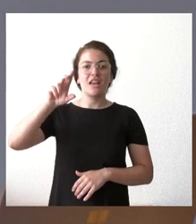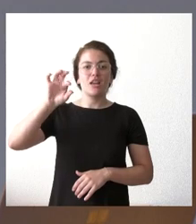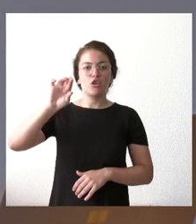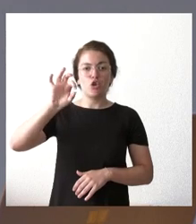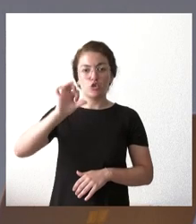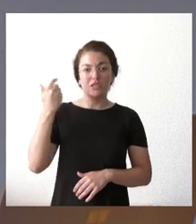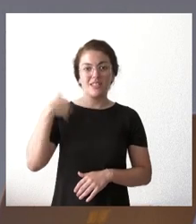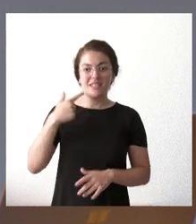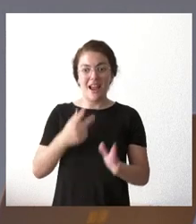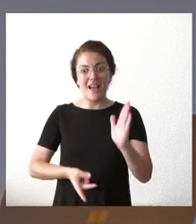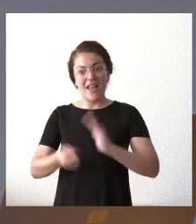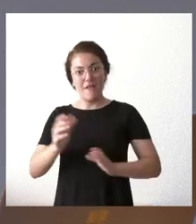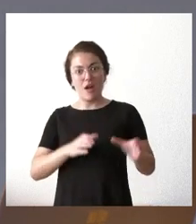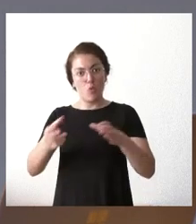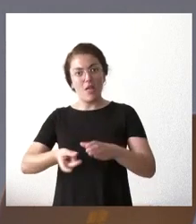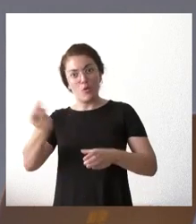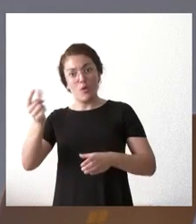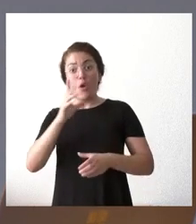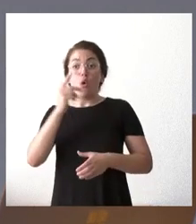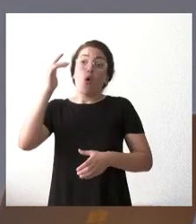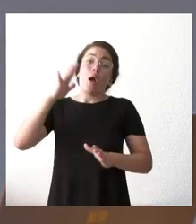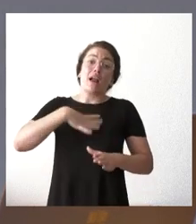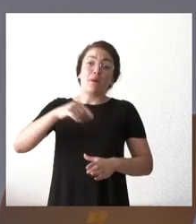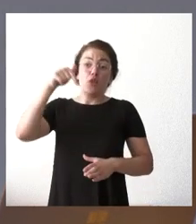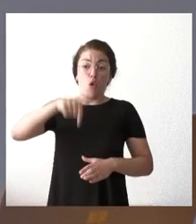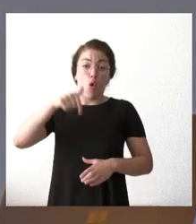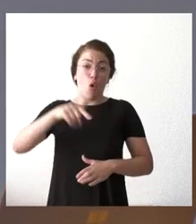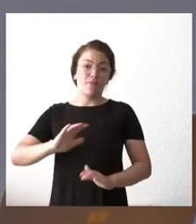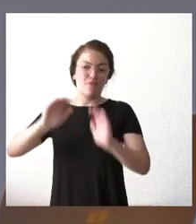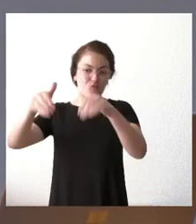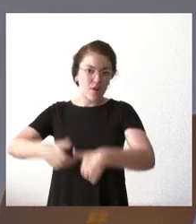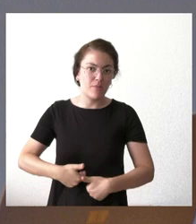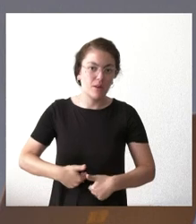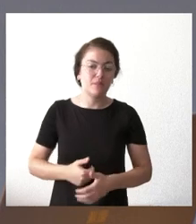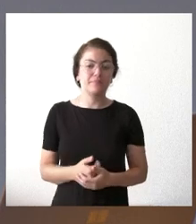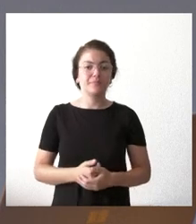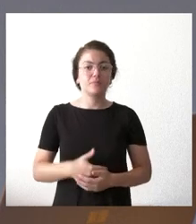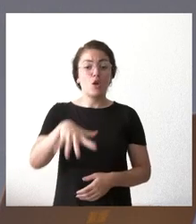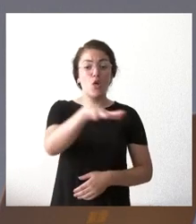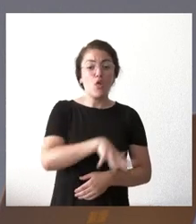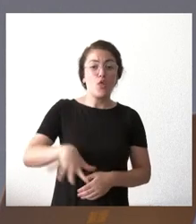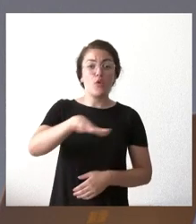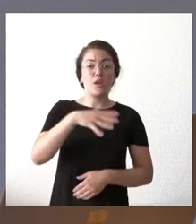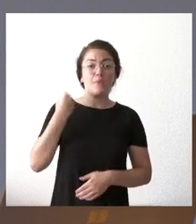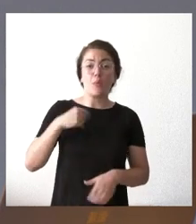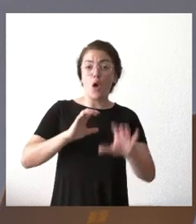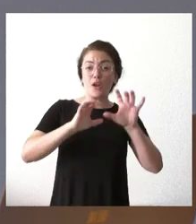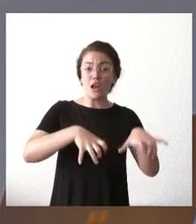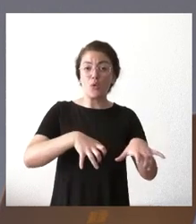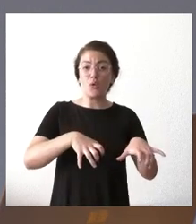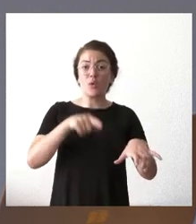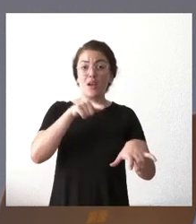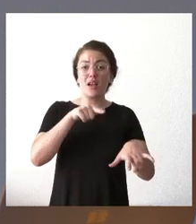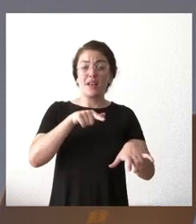a su lugar, los ciudadanos, a Hoyo de Pinares. Y en Puente Domingo Flores hay siete localidades en el incendio de Valdueza que se